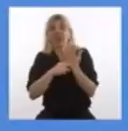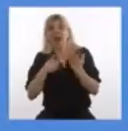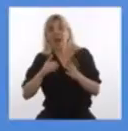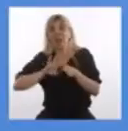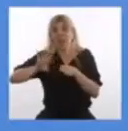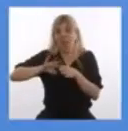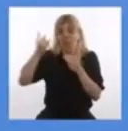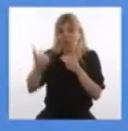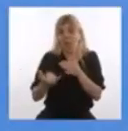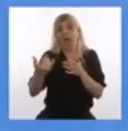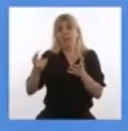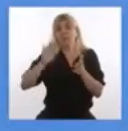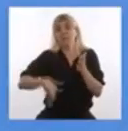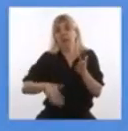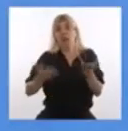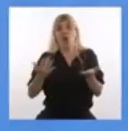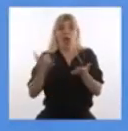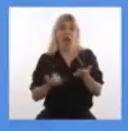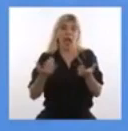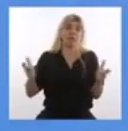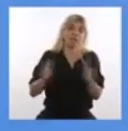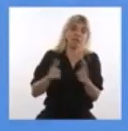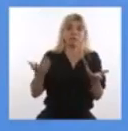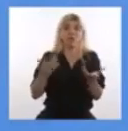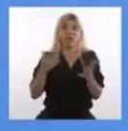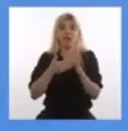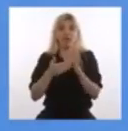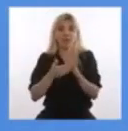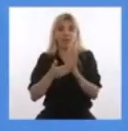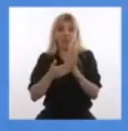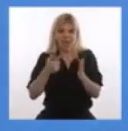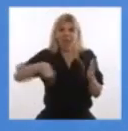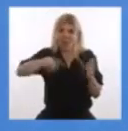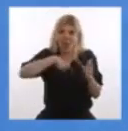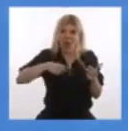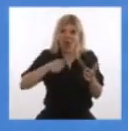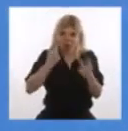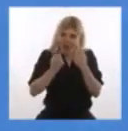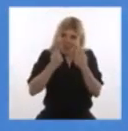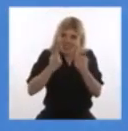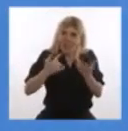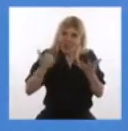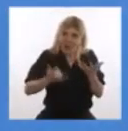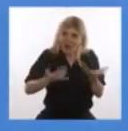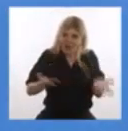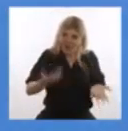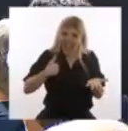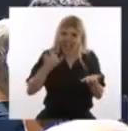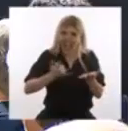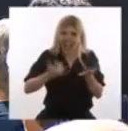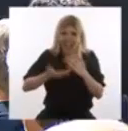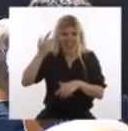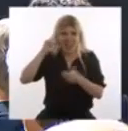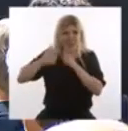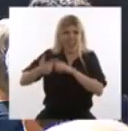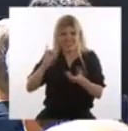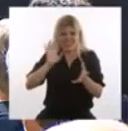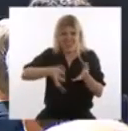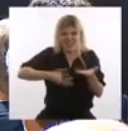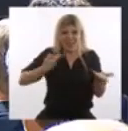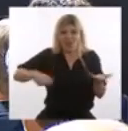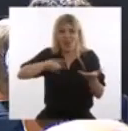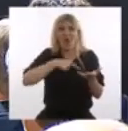déficit fiscal. Eso lo conocemos. Y cada uno de nosotros sabe cómo enfrentarlo.